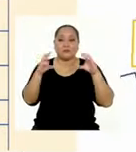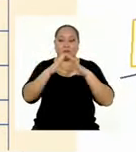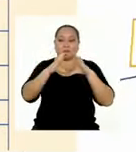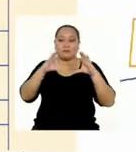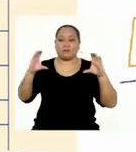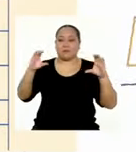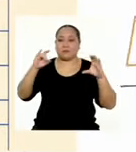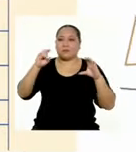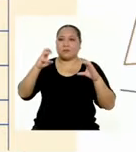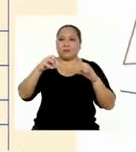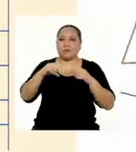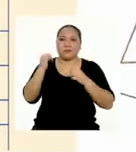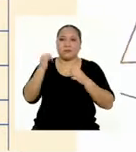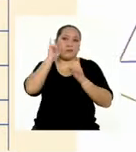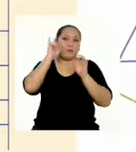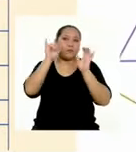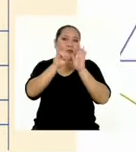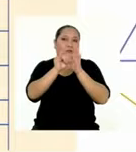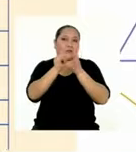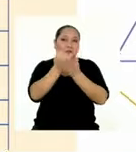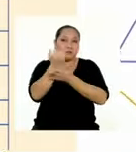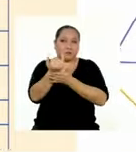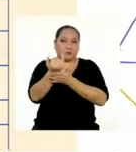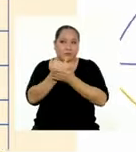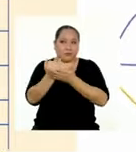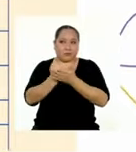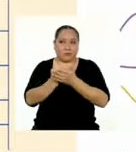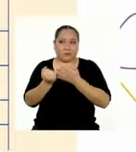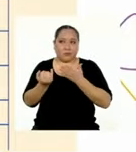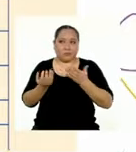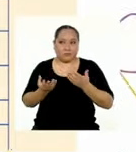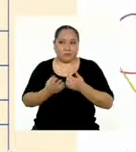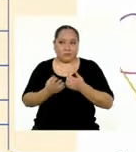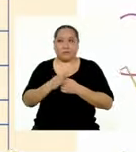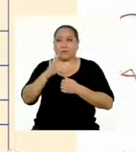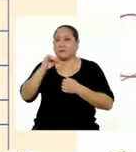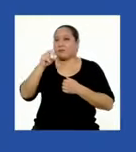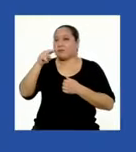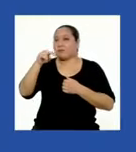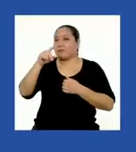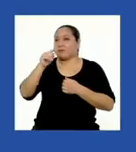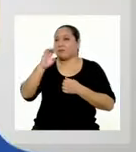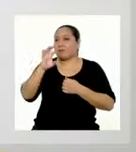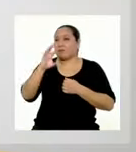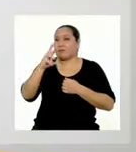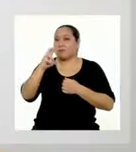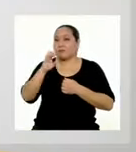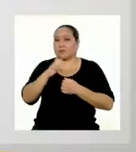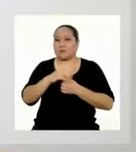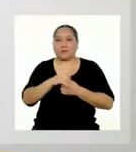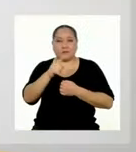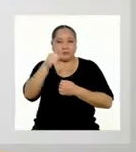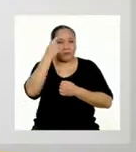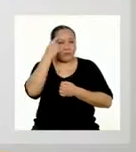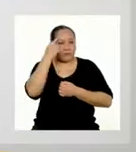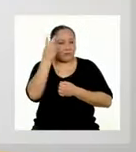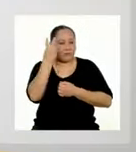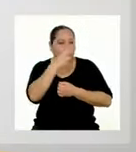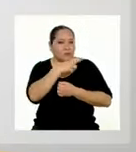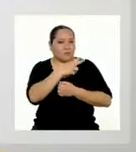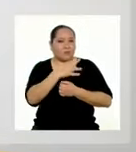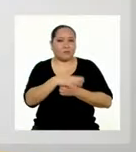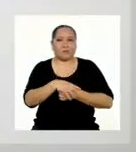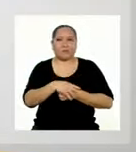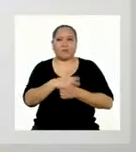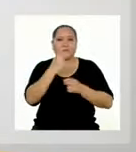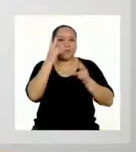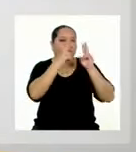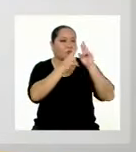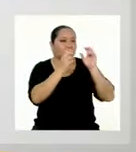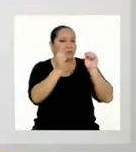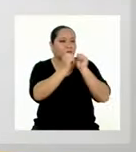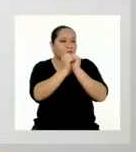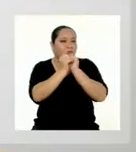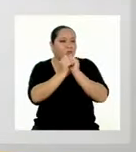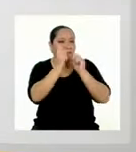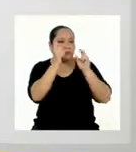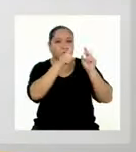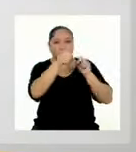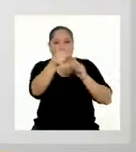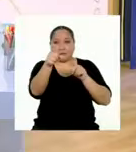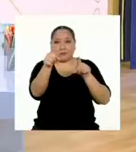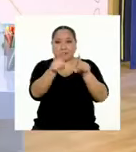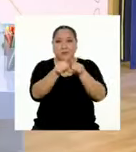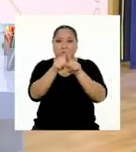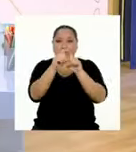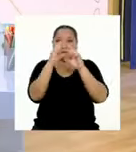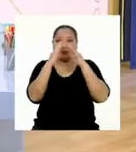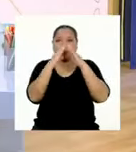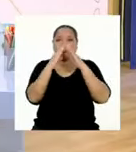cuerpo, imágenes gráficos y o dibujos, fuentes y créditos. ¿Tú qué crees, Rodrigo? Evaluemos juntos y ustedes